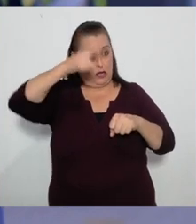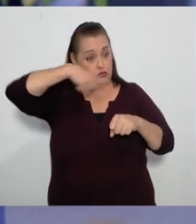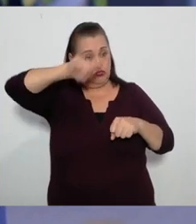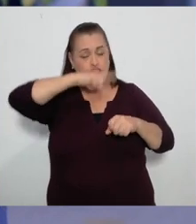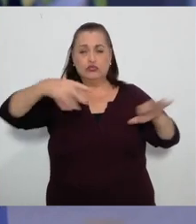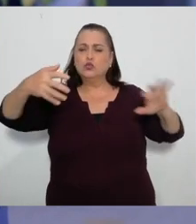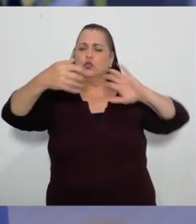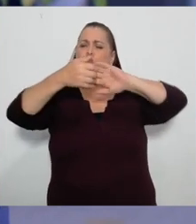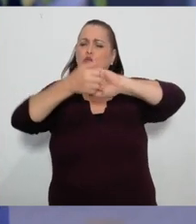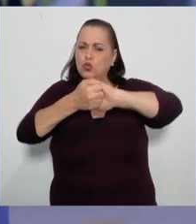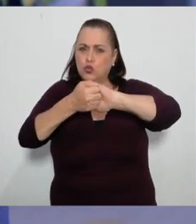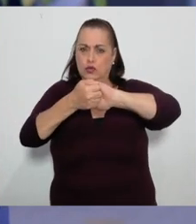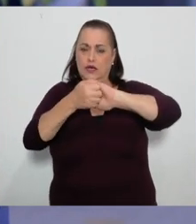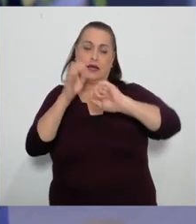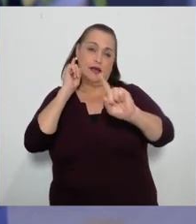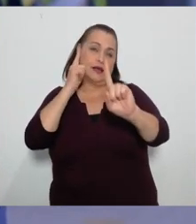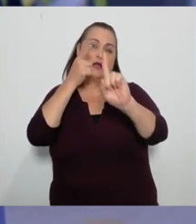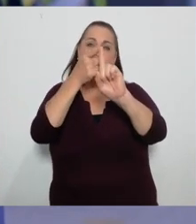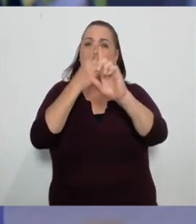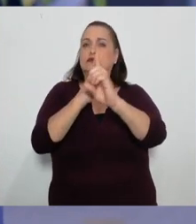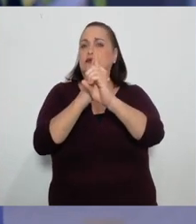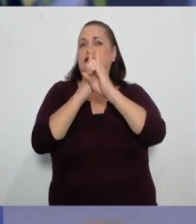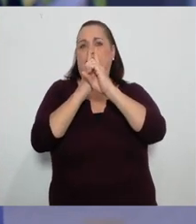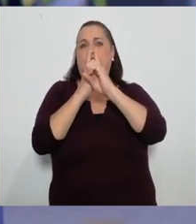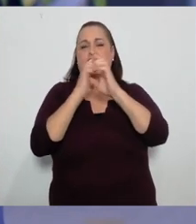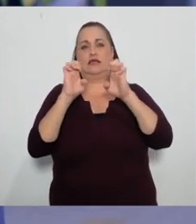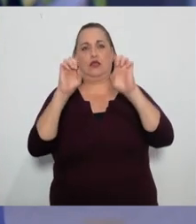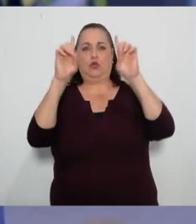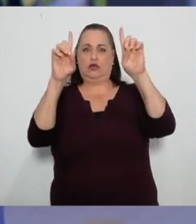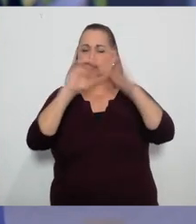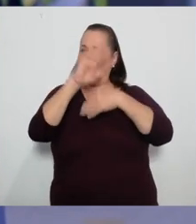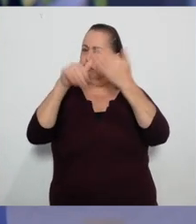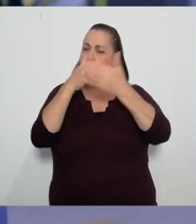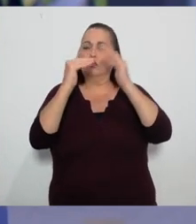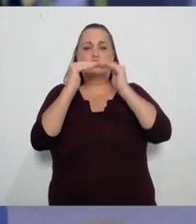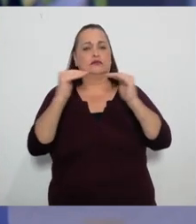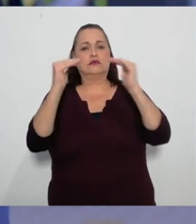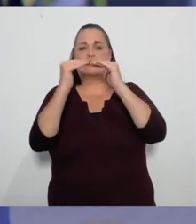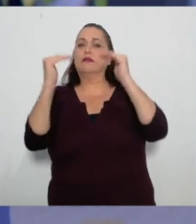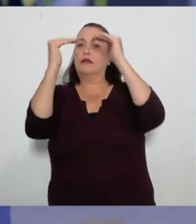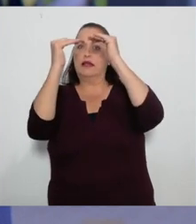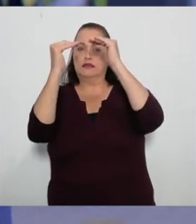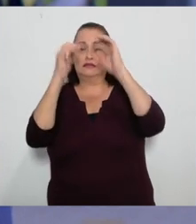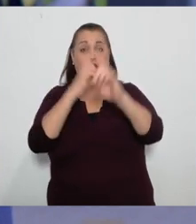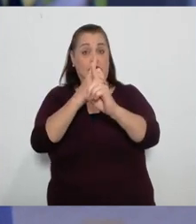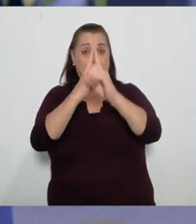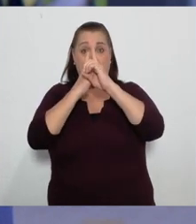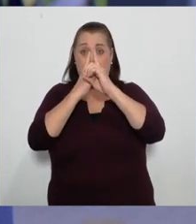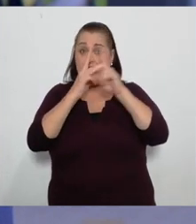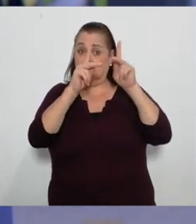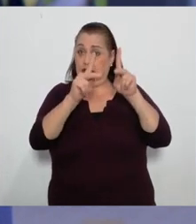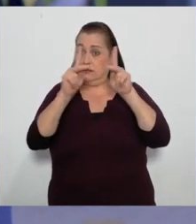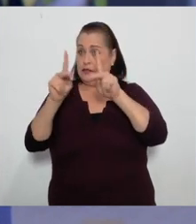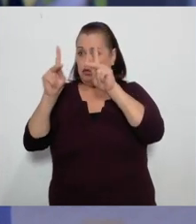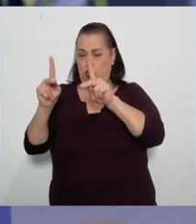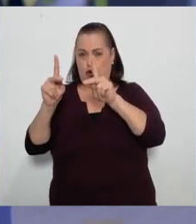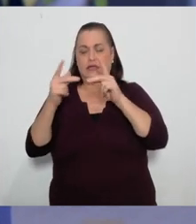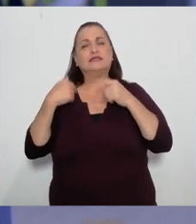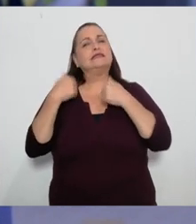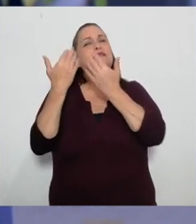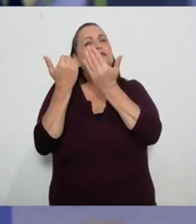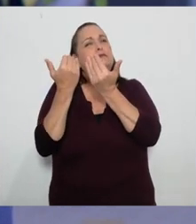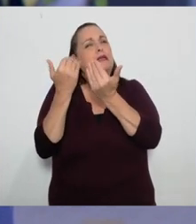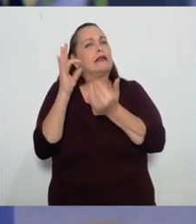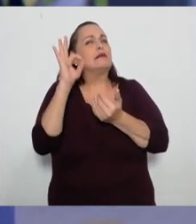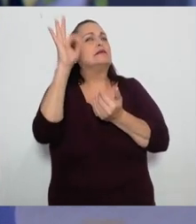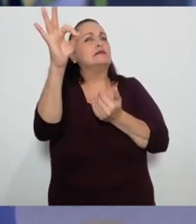unirnos en esta causa por la defensa de la educación en todos sus niveles. Una defensa por las personas que tenemos